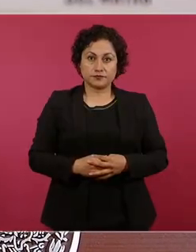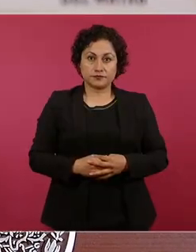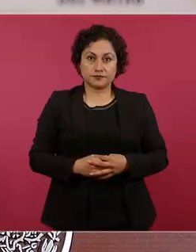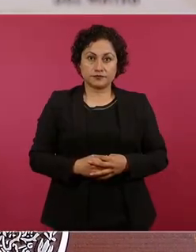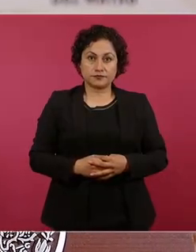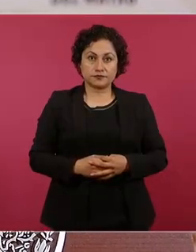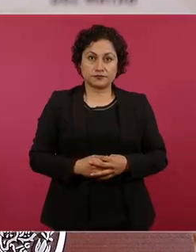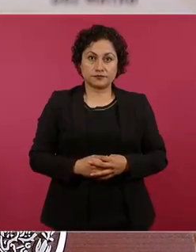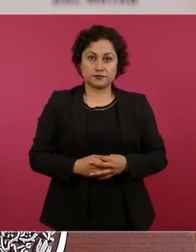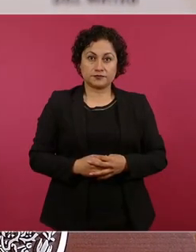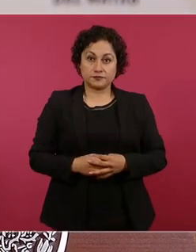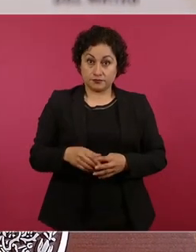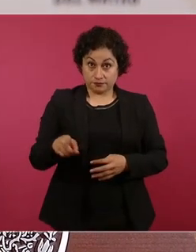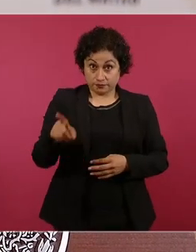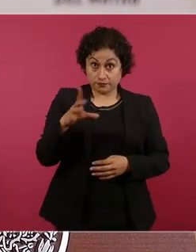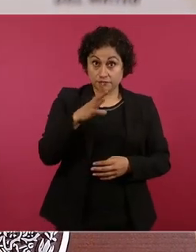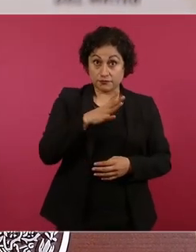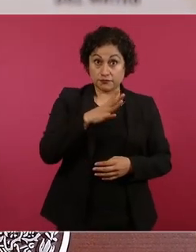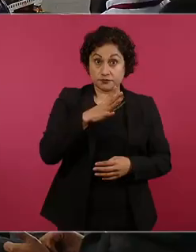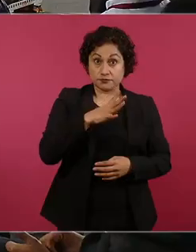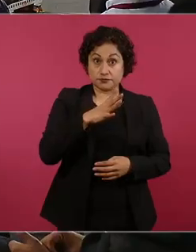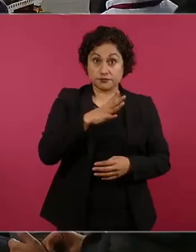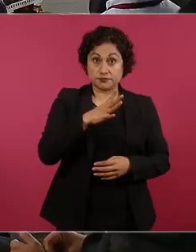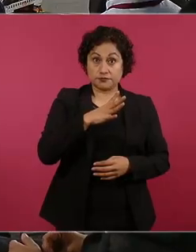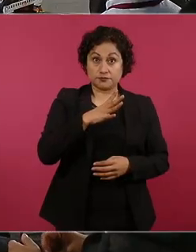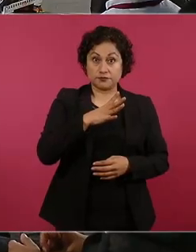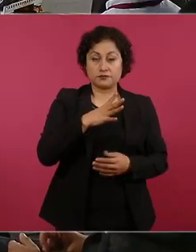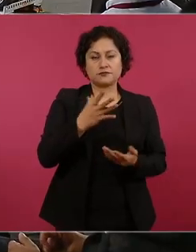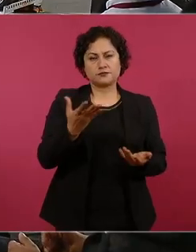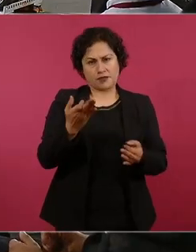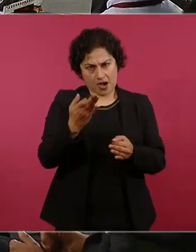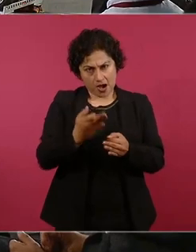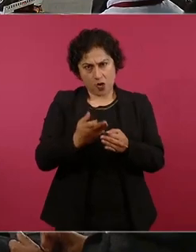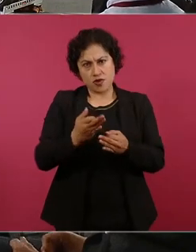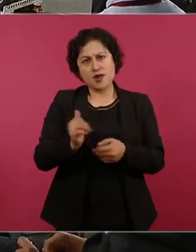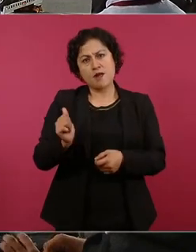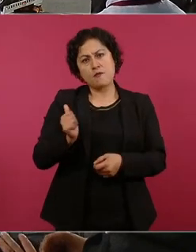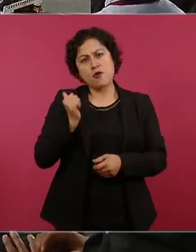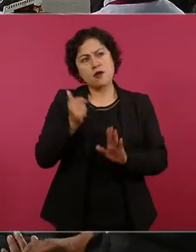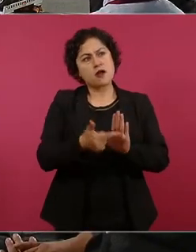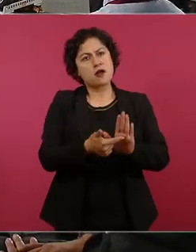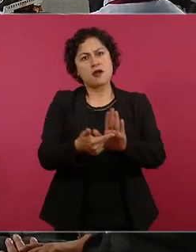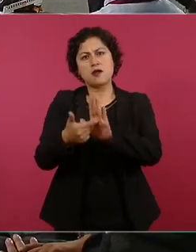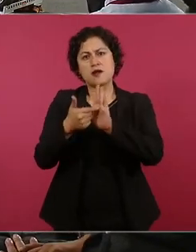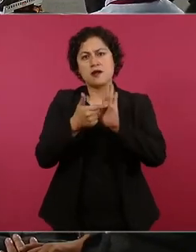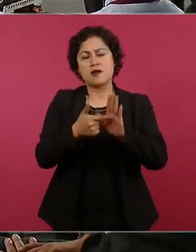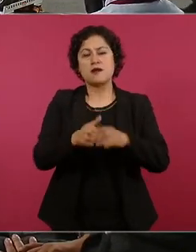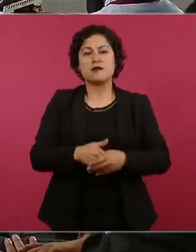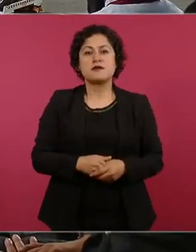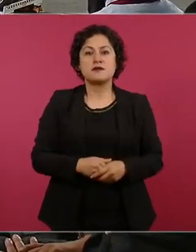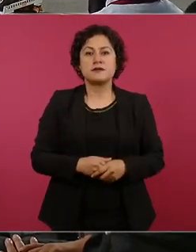a ver si los tienen vamos a aprovechar Amanda ciérrale